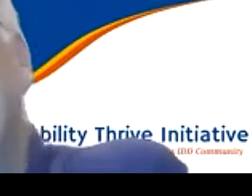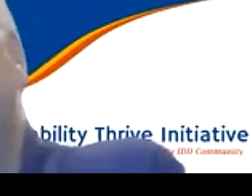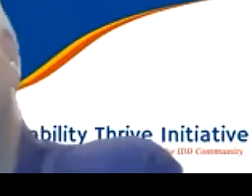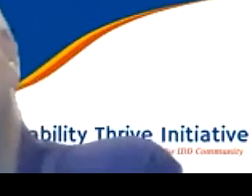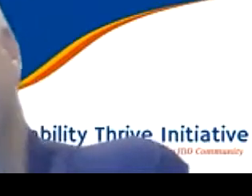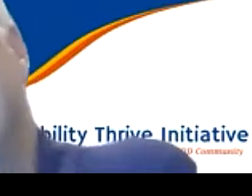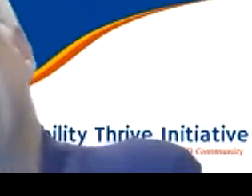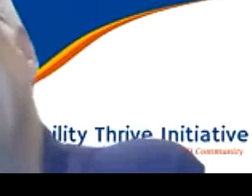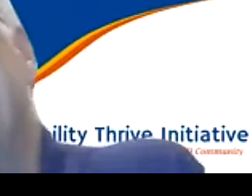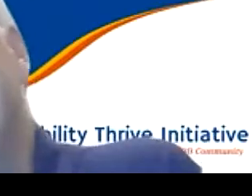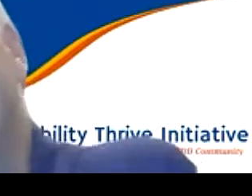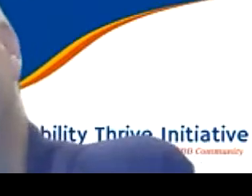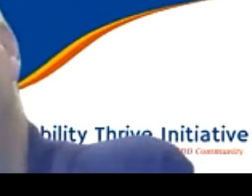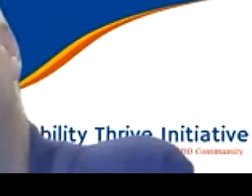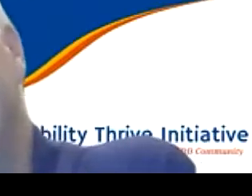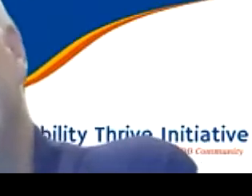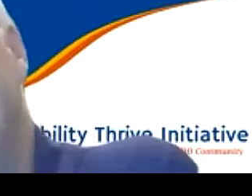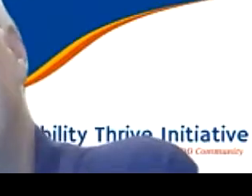diferente?